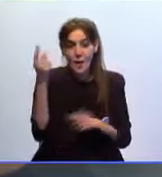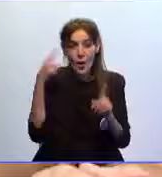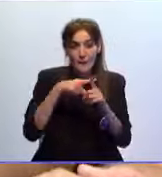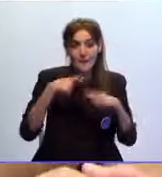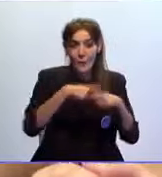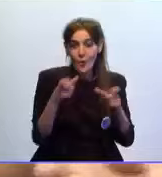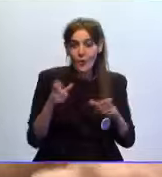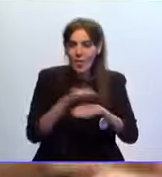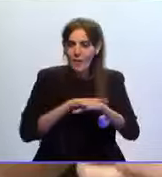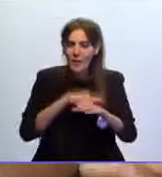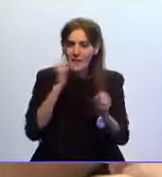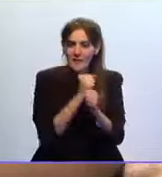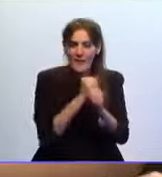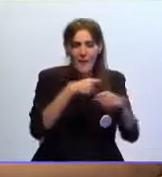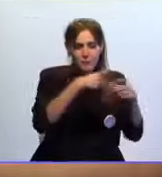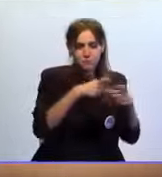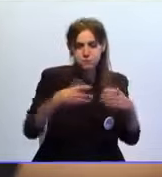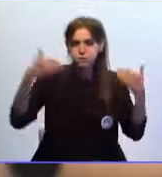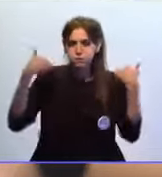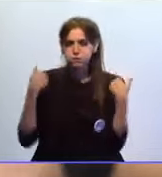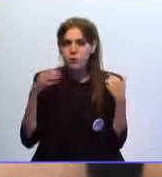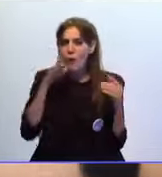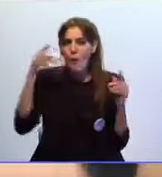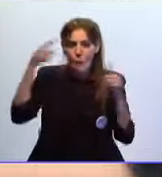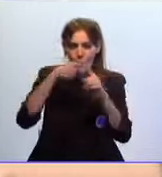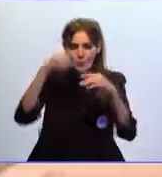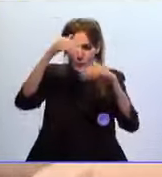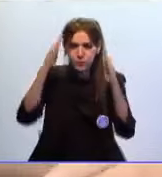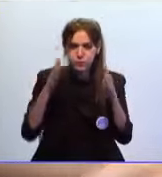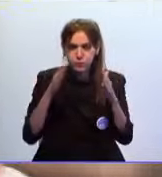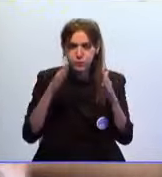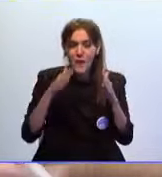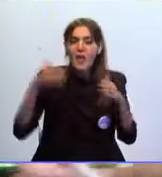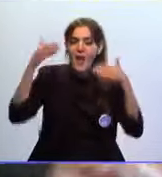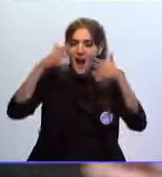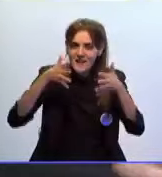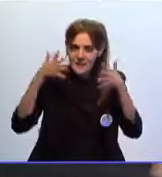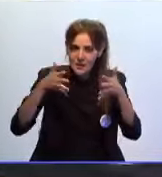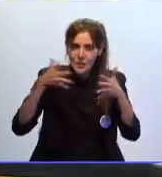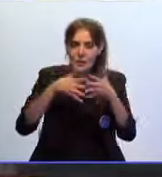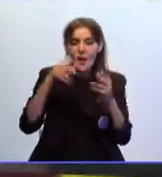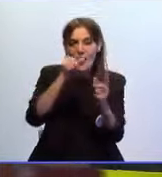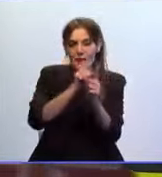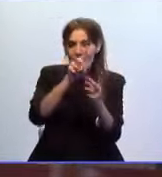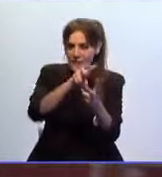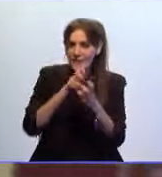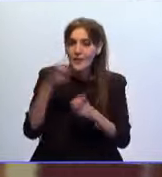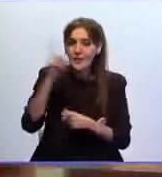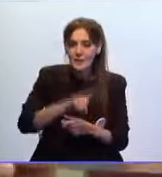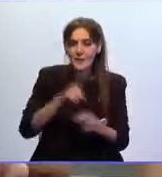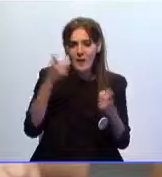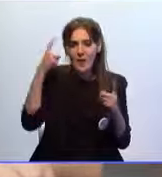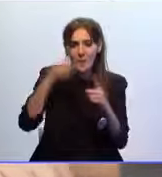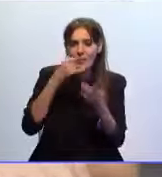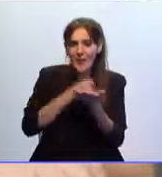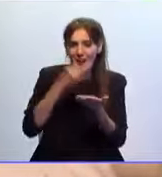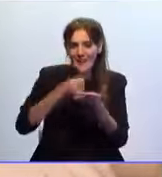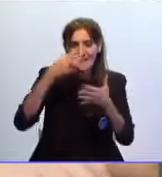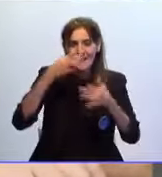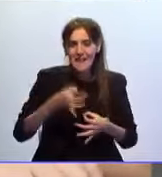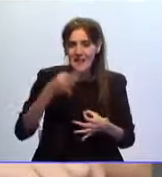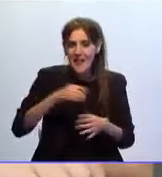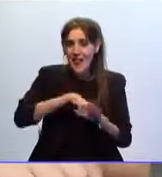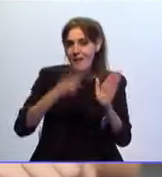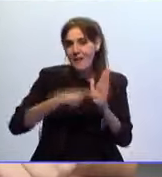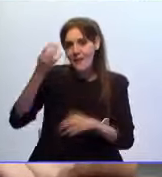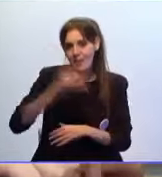de gobierno la carga de trabajo mediante la desconcentración de funciones de asesoramiento y fiscalización necesarias para garantizar el principio de